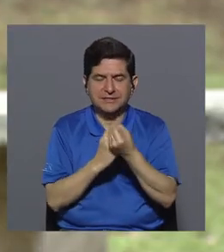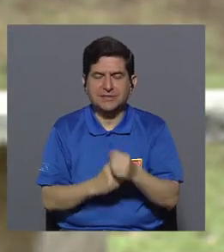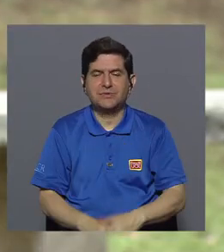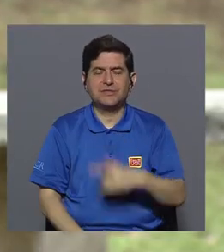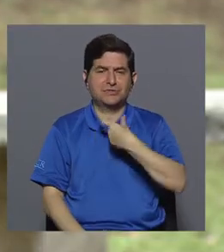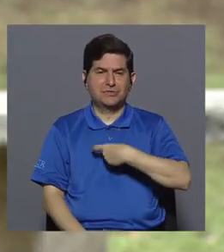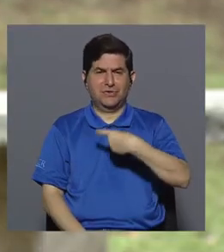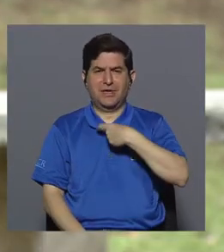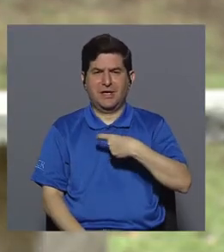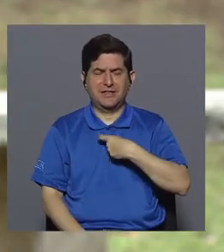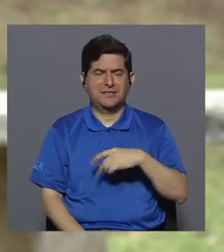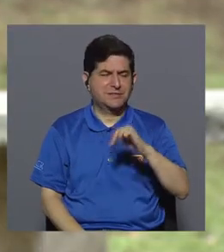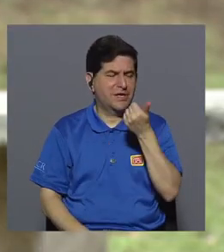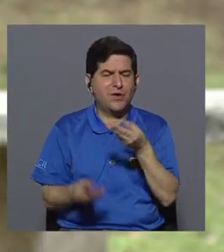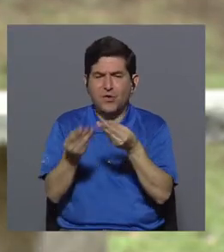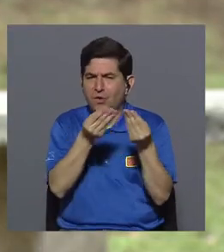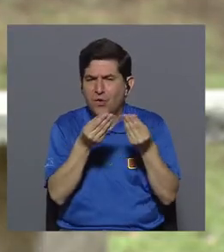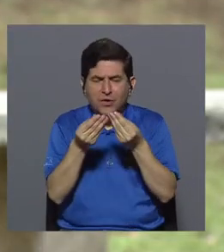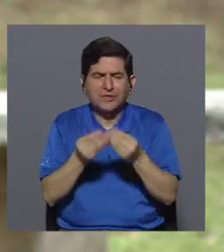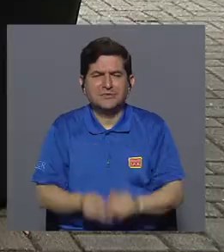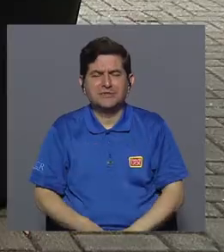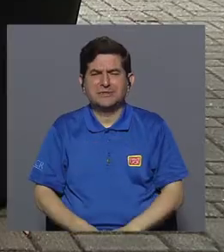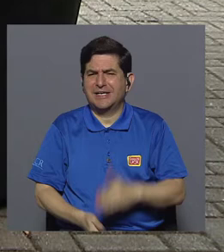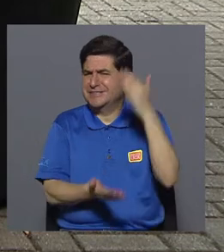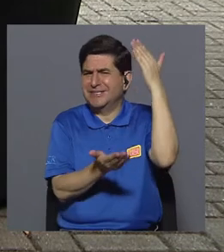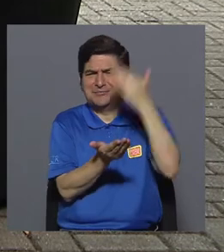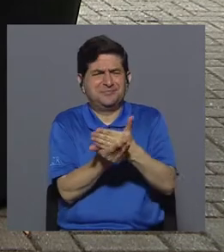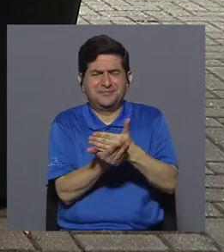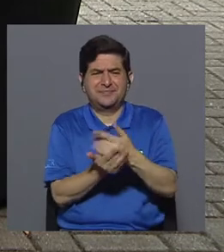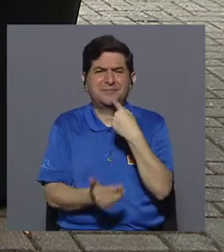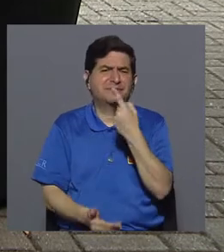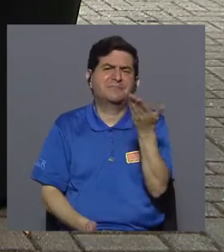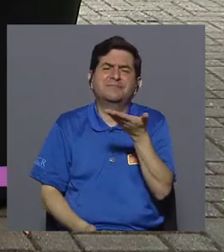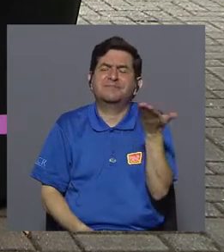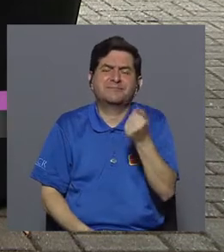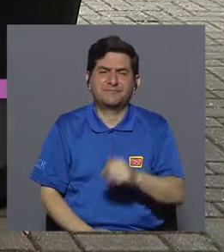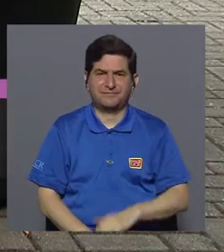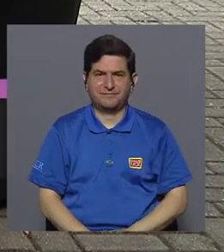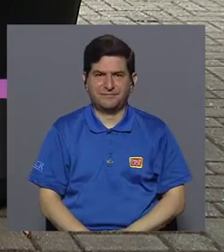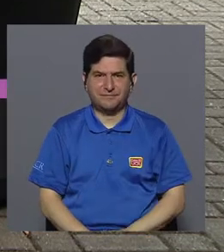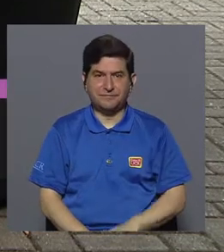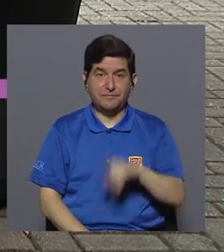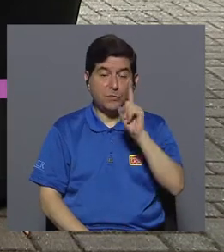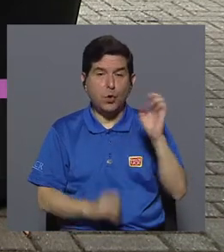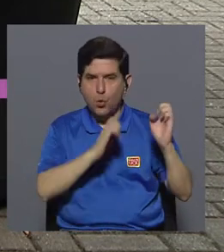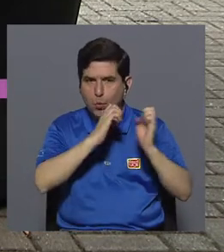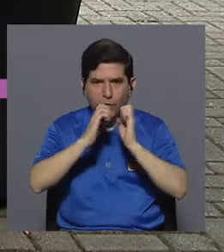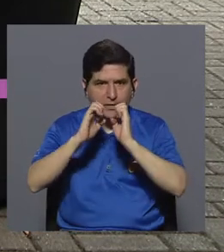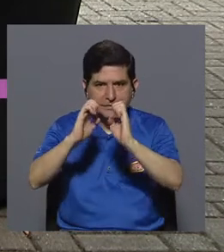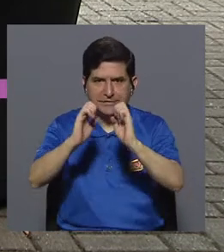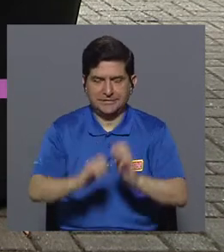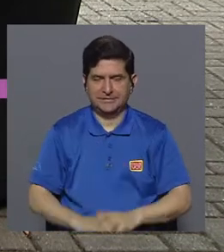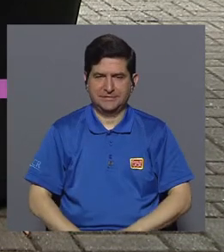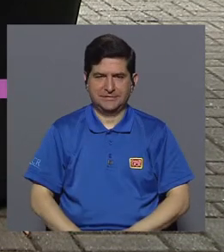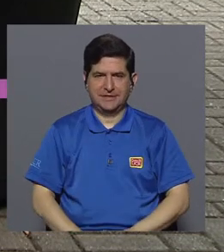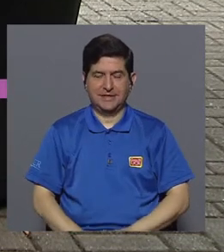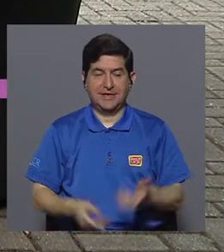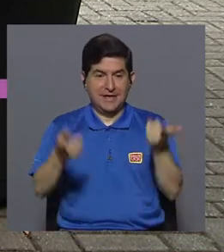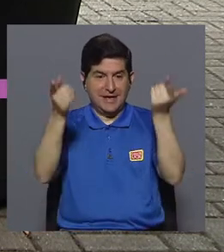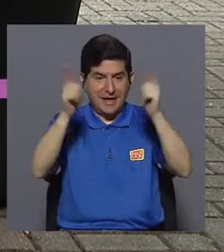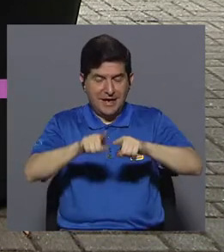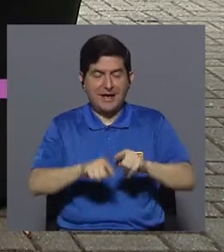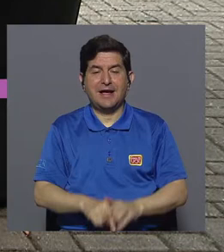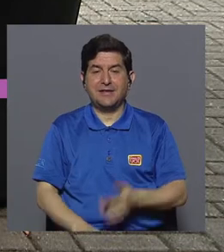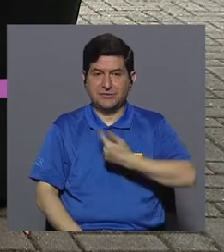El deseo de dejar alguna otra sustancia, ¿qué nos puedes decir? Claro, una de las estrategias que en